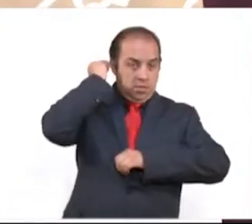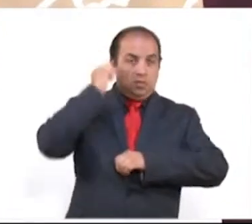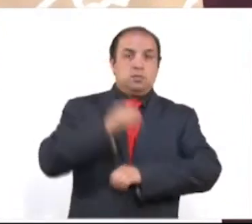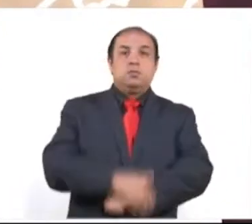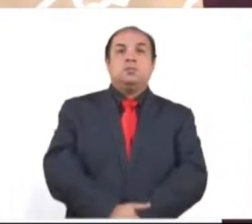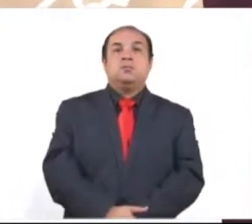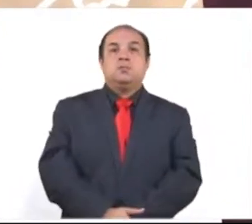Gracias. Gracias. Gracias.